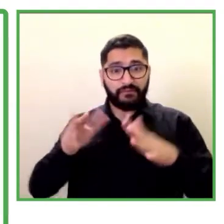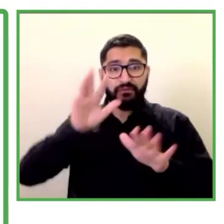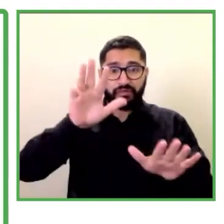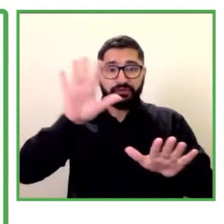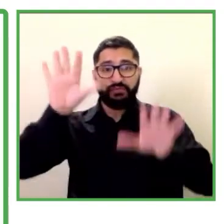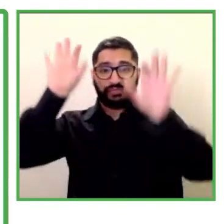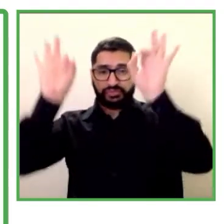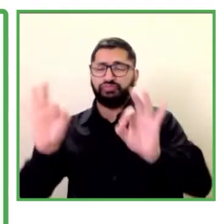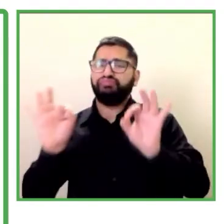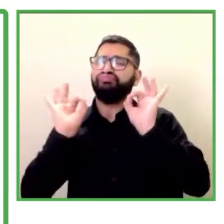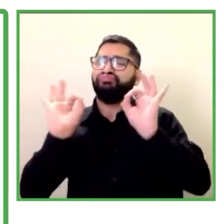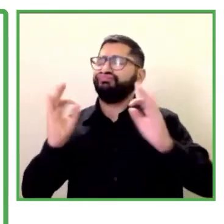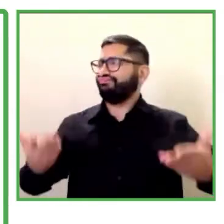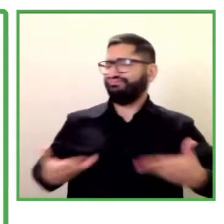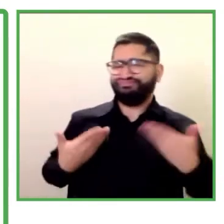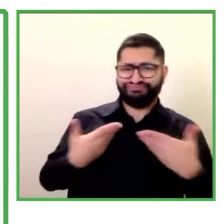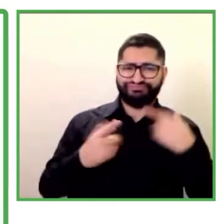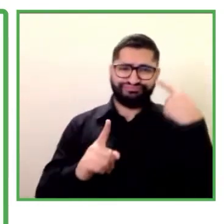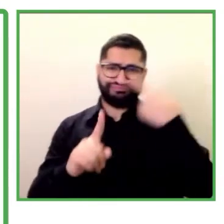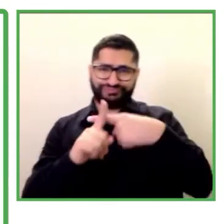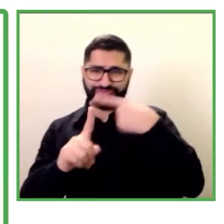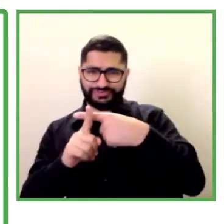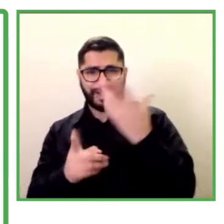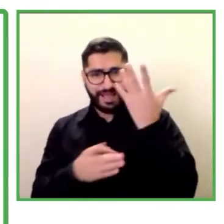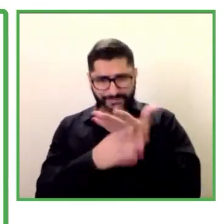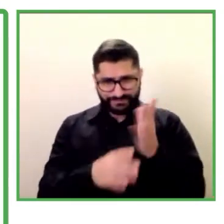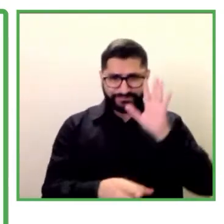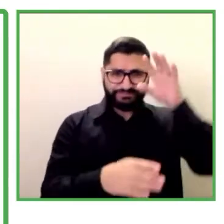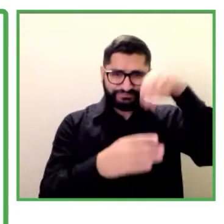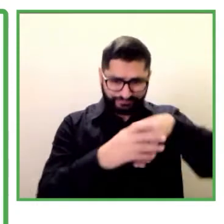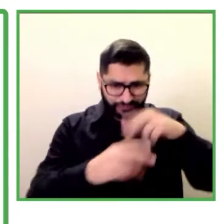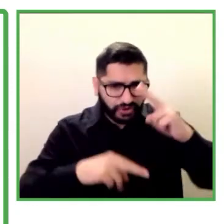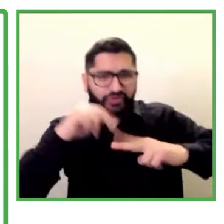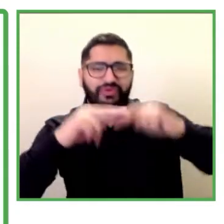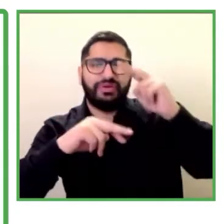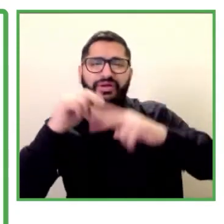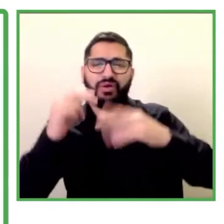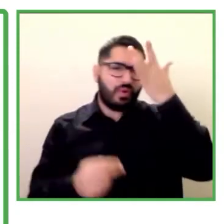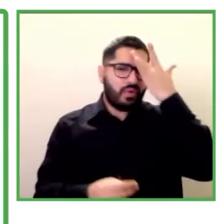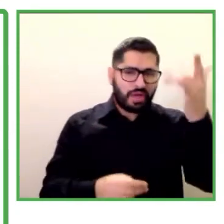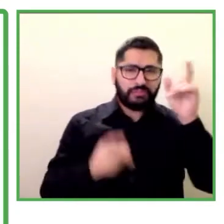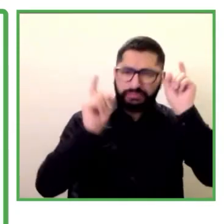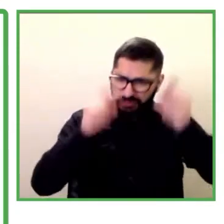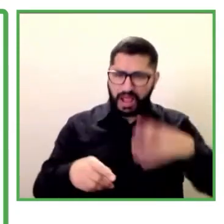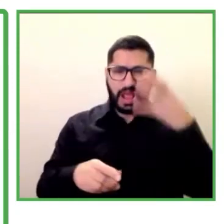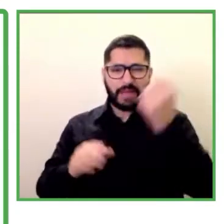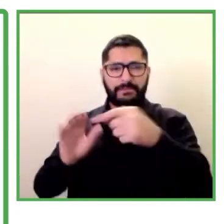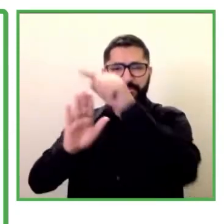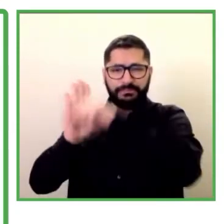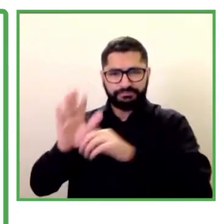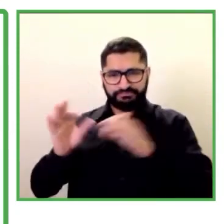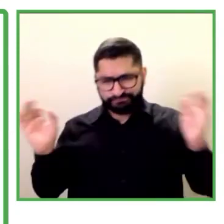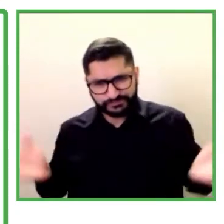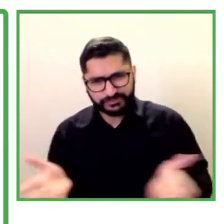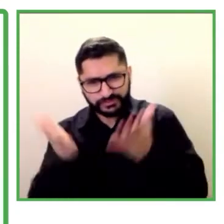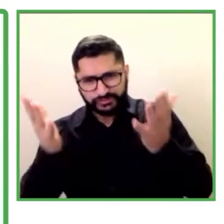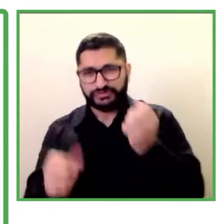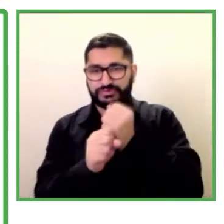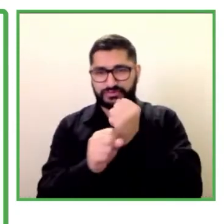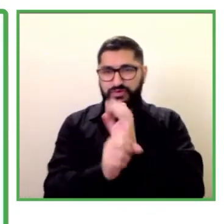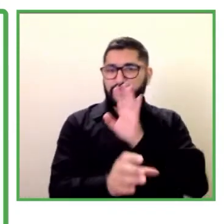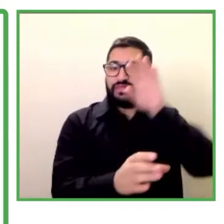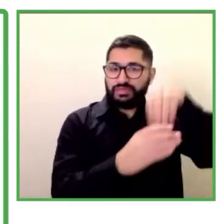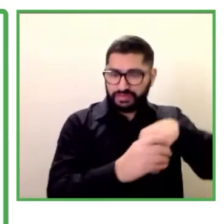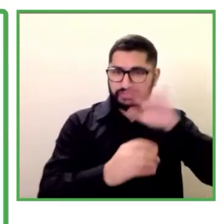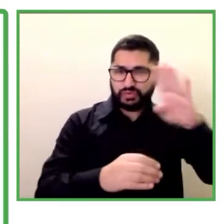aplican a lo mismo pero nosotros incentivamos el trabajo entre las empresas también nos preocupamos de vincularnos con los expertos